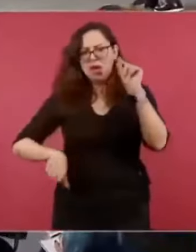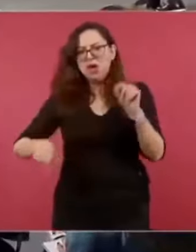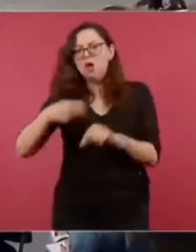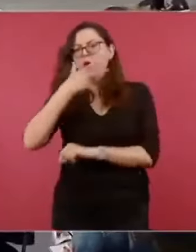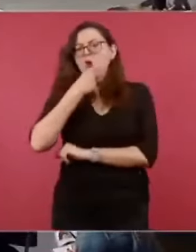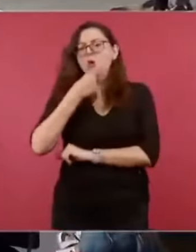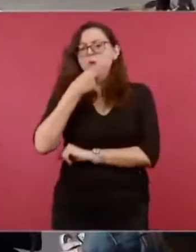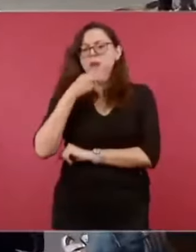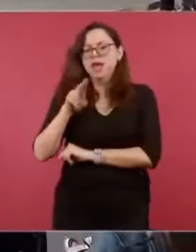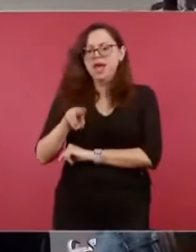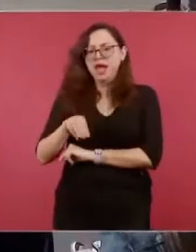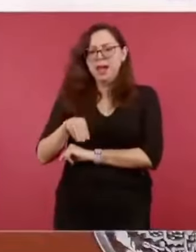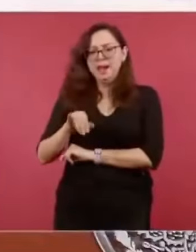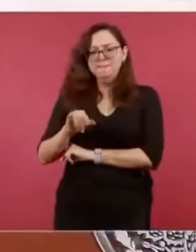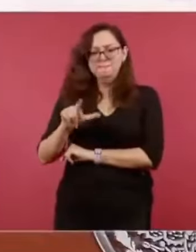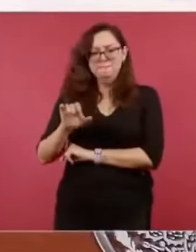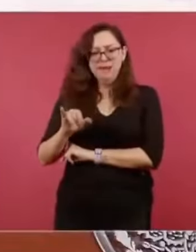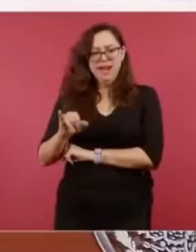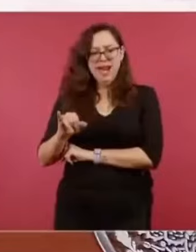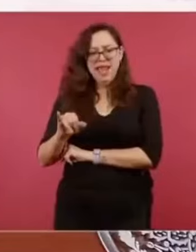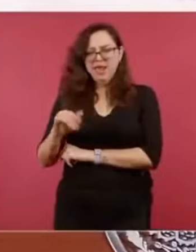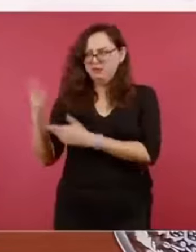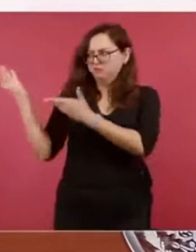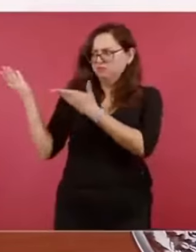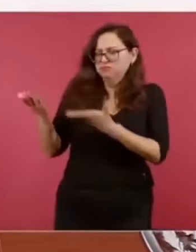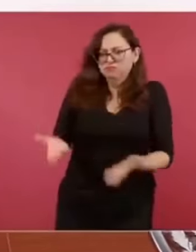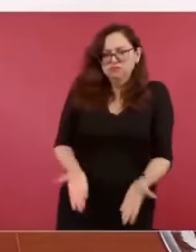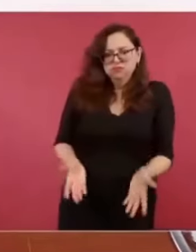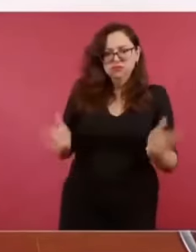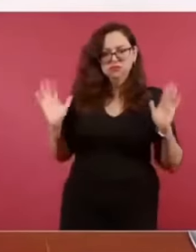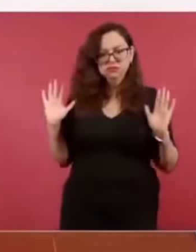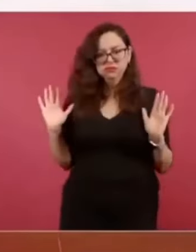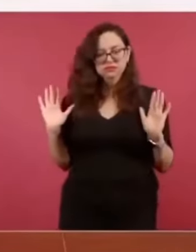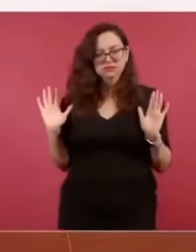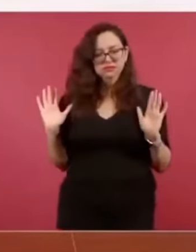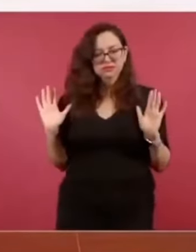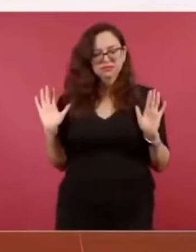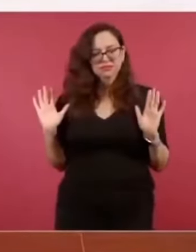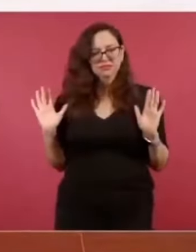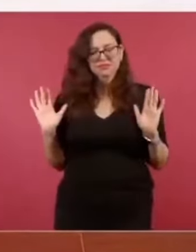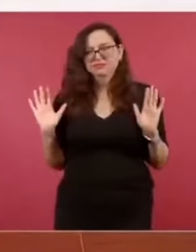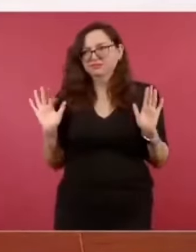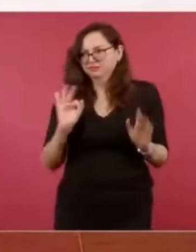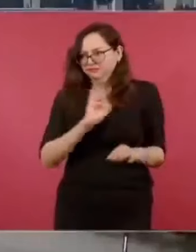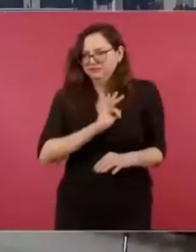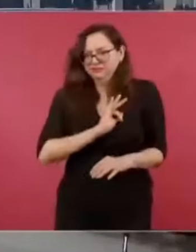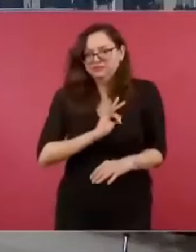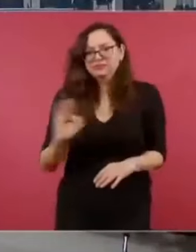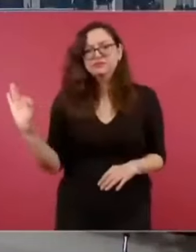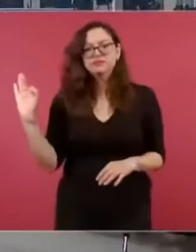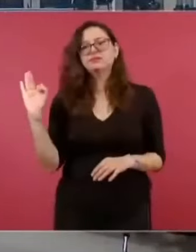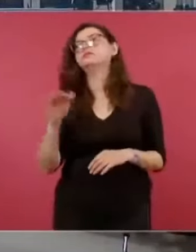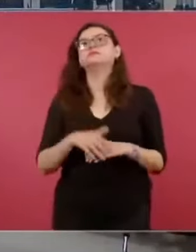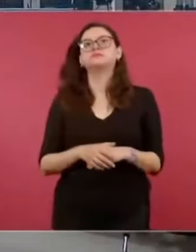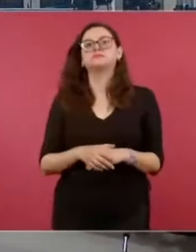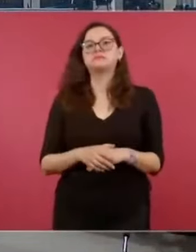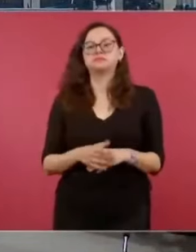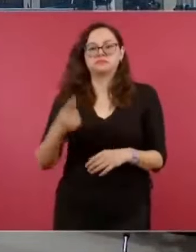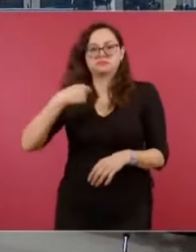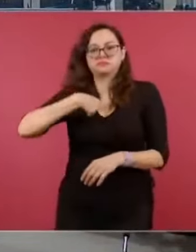Aquí, pero… Antes, sí. Sí, y vinieron todos